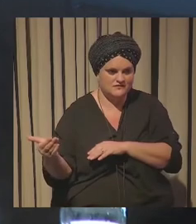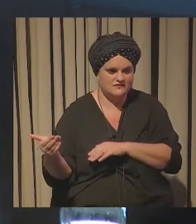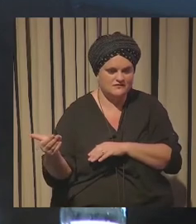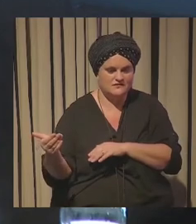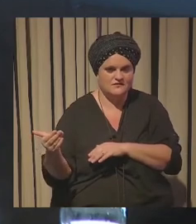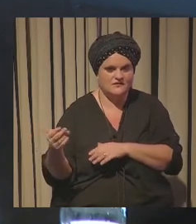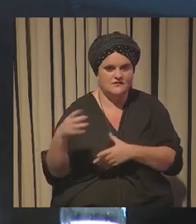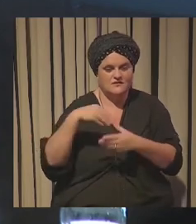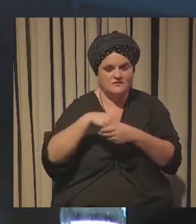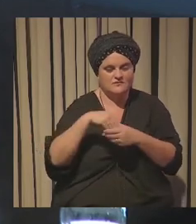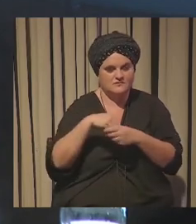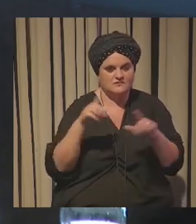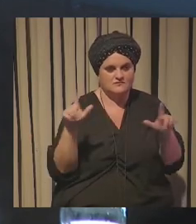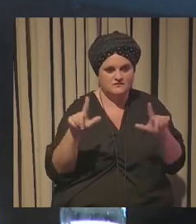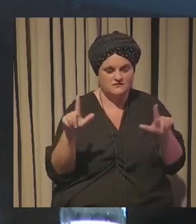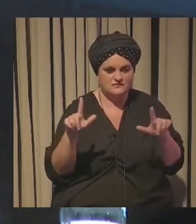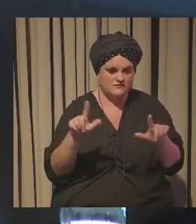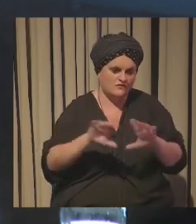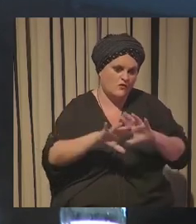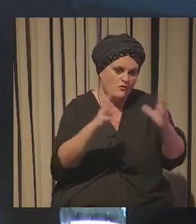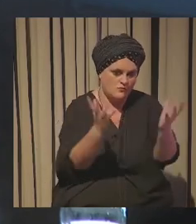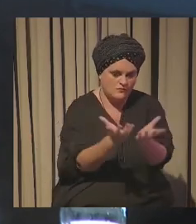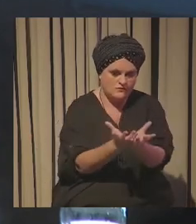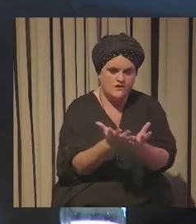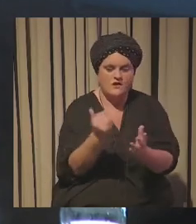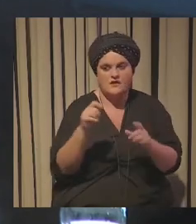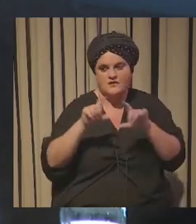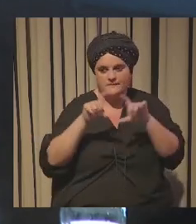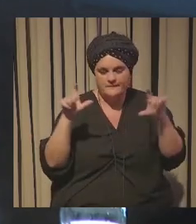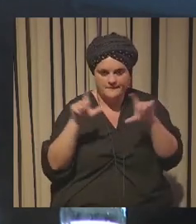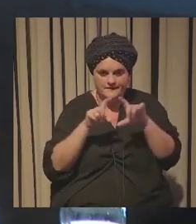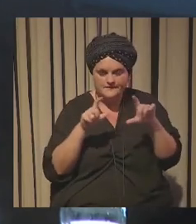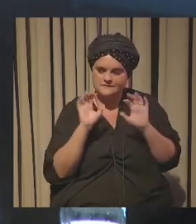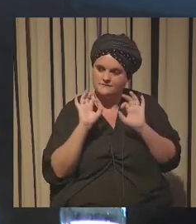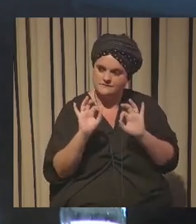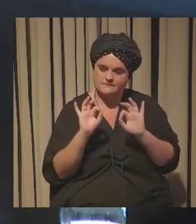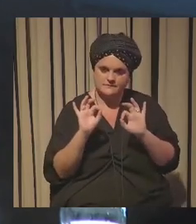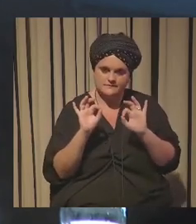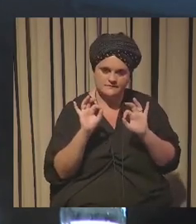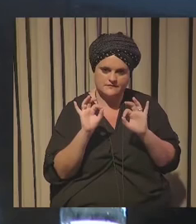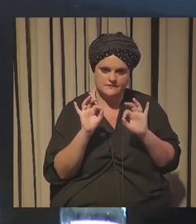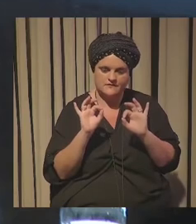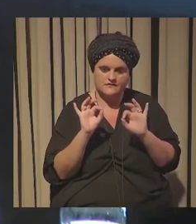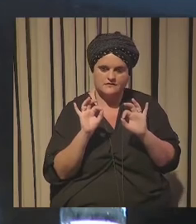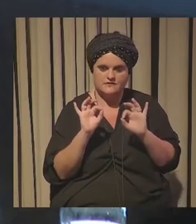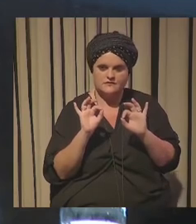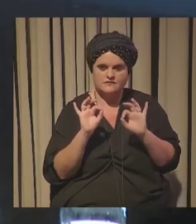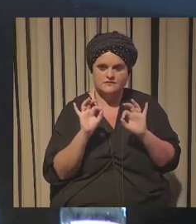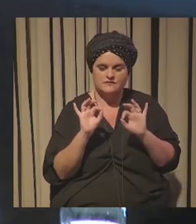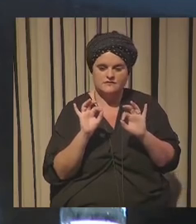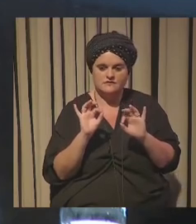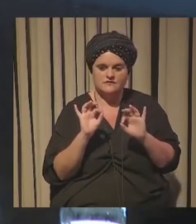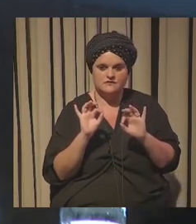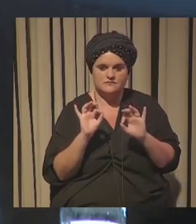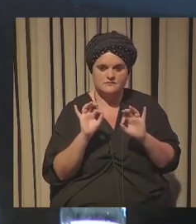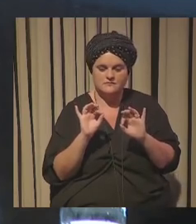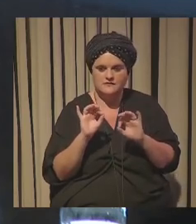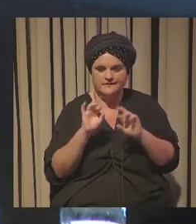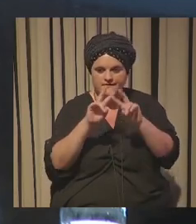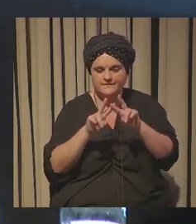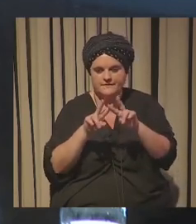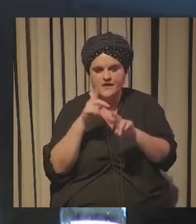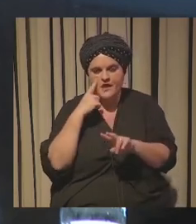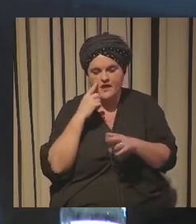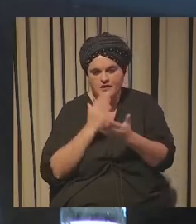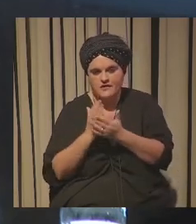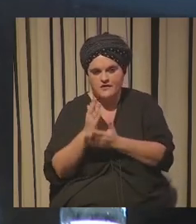contenidos de televisión hay empresas y agencias especializadas en traquear esas tendencias que están